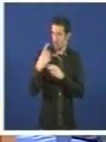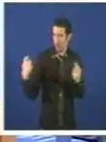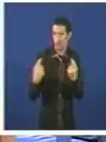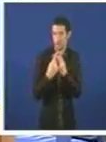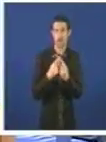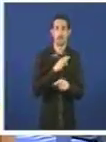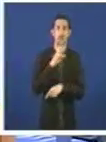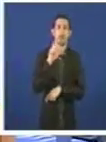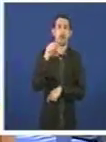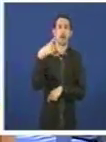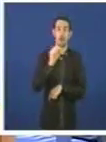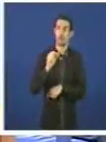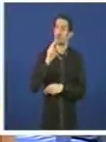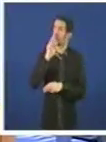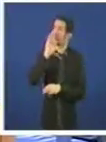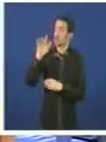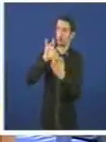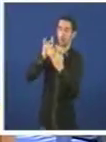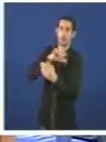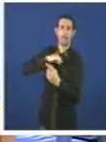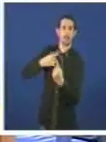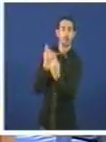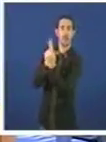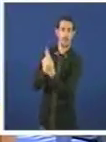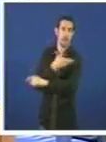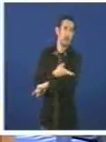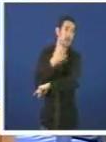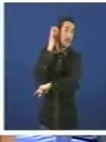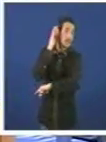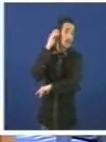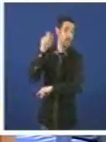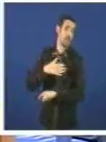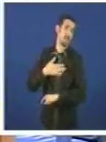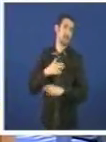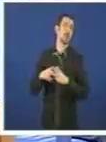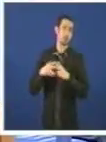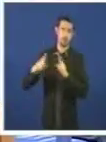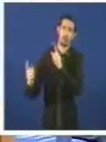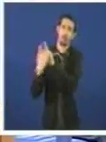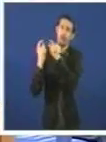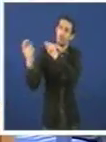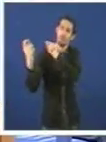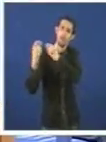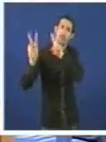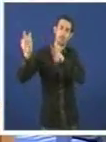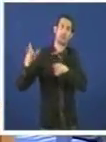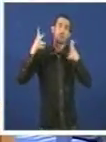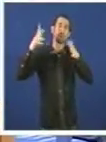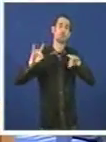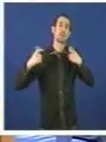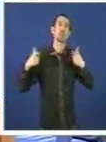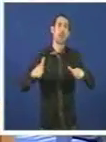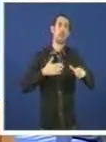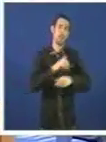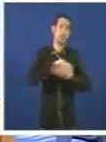personalmente, ministra, e mesmo tamén, que hai testemunha e levantamento de acta, mesmo tamén, no último consello territorial